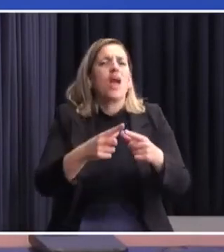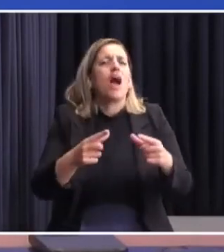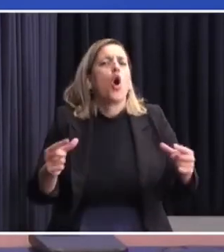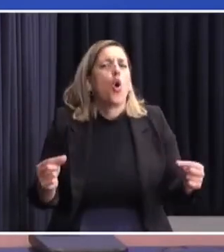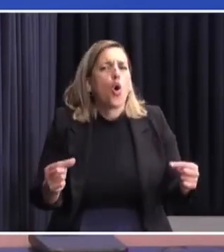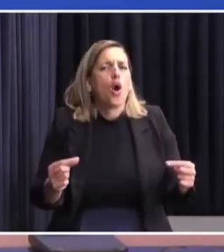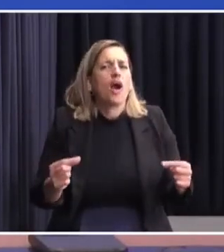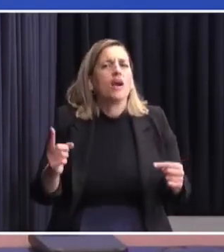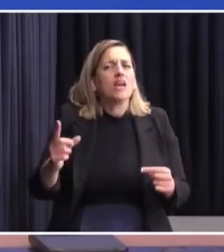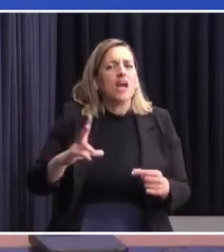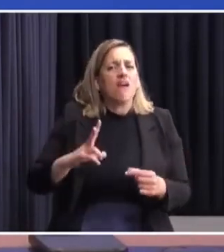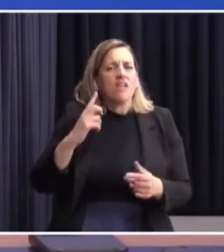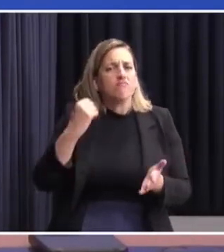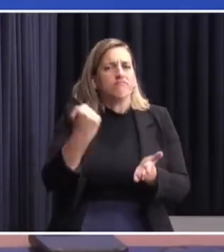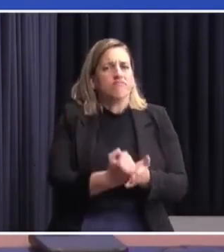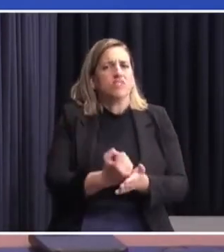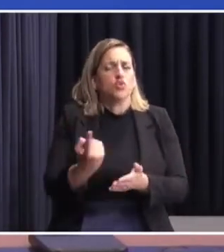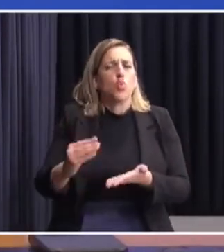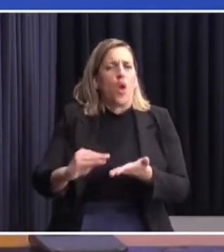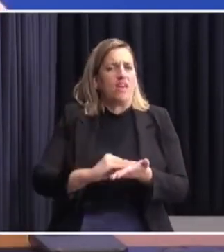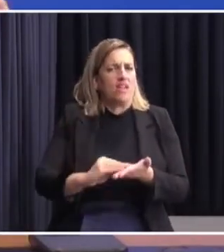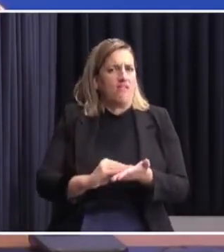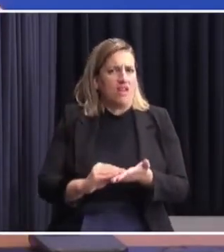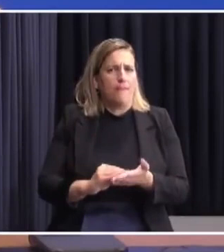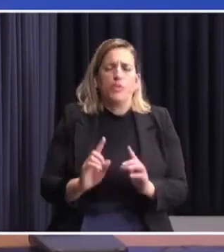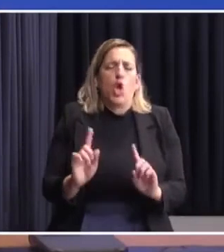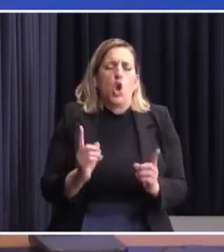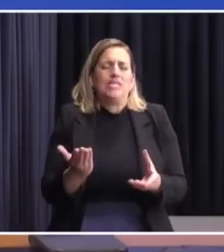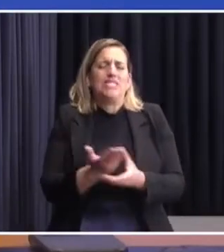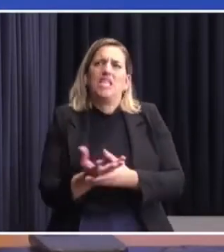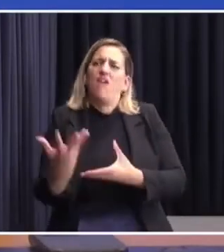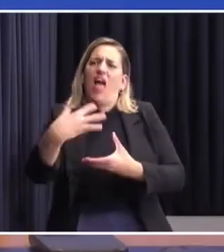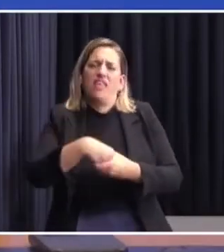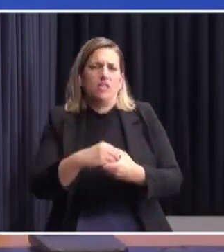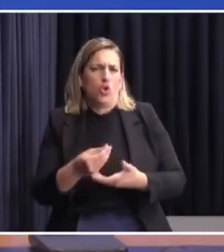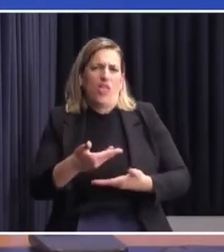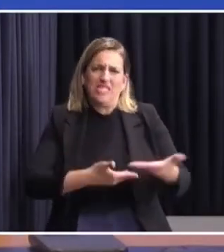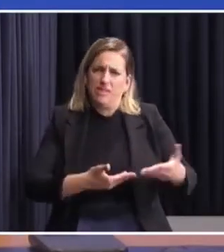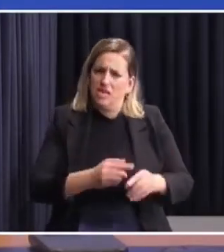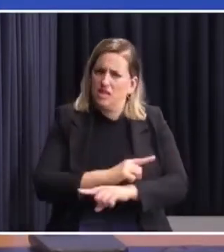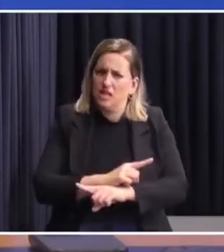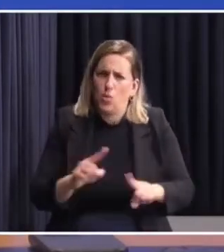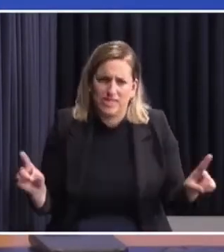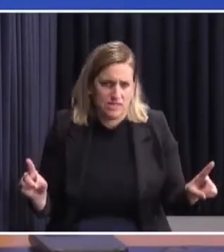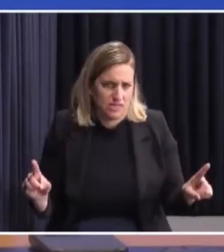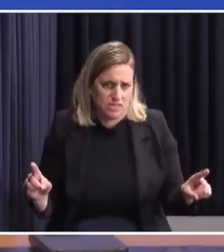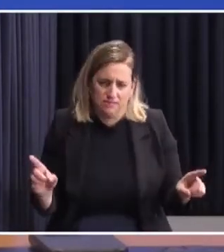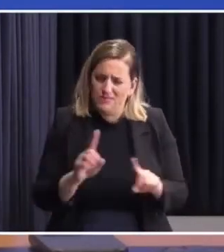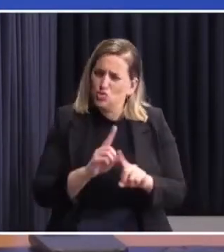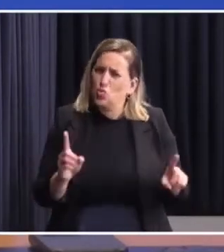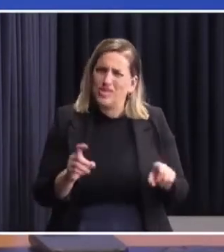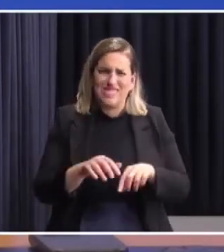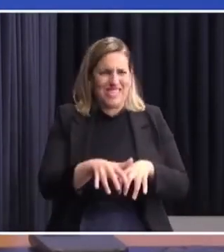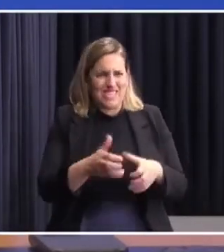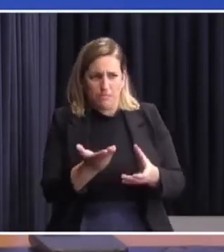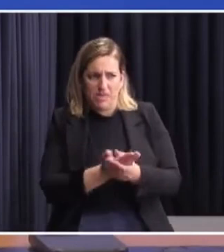protocolizada por un escribano. Y por eso digo, no es semántico, no es que estaba incluido en un expediente. La segunda